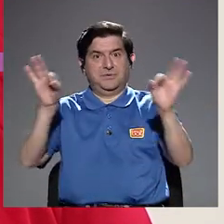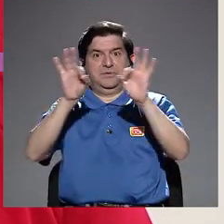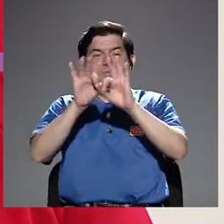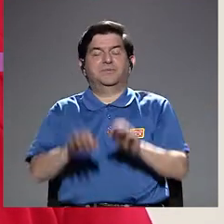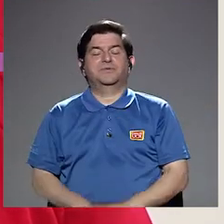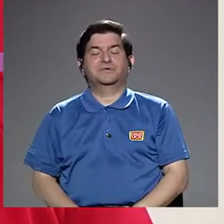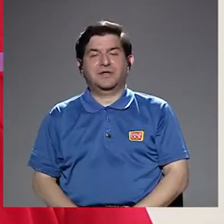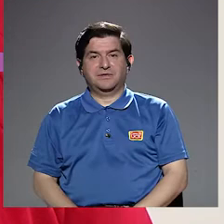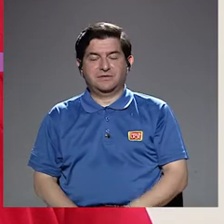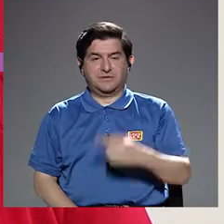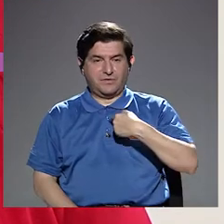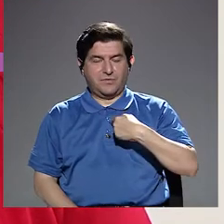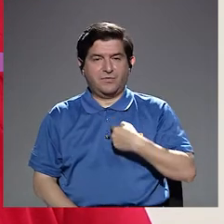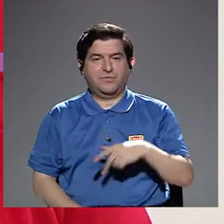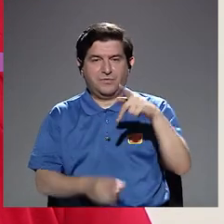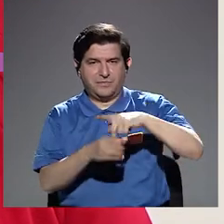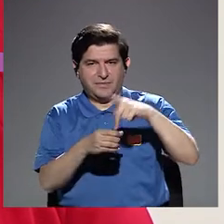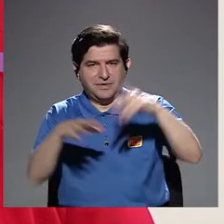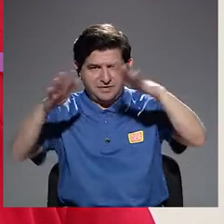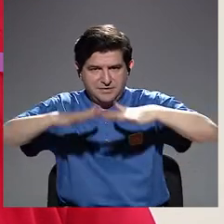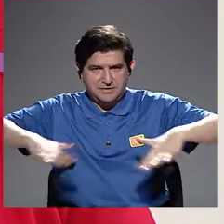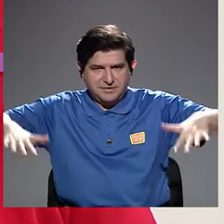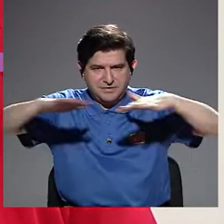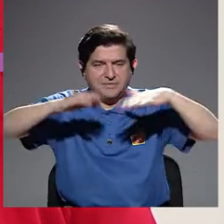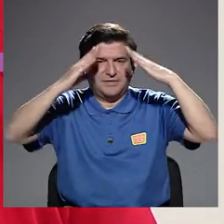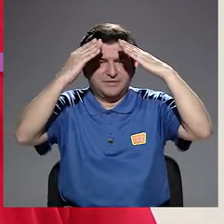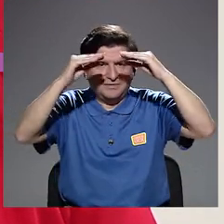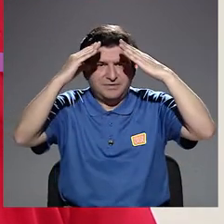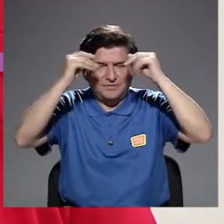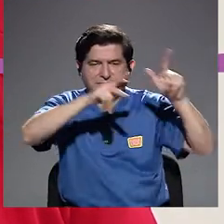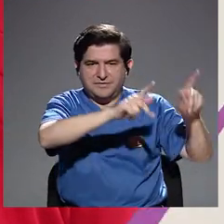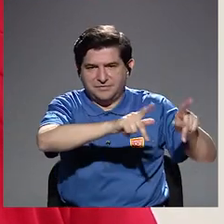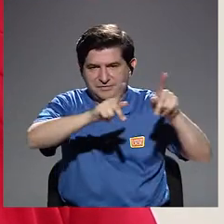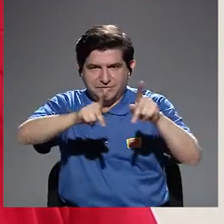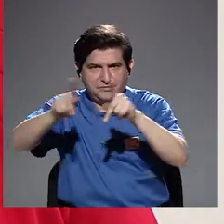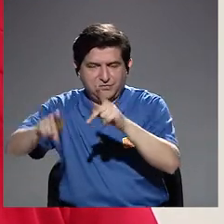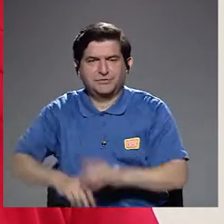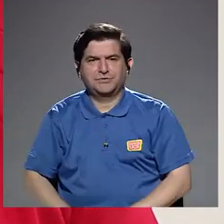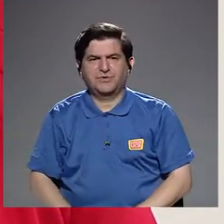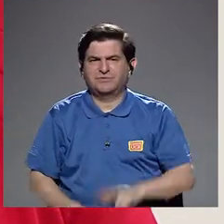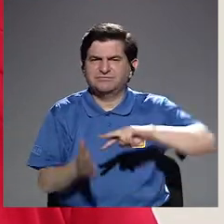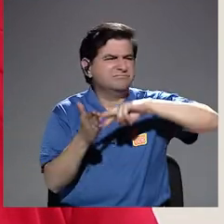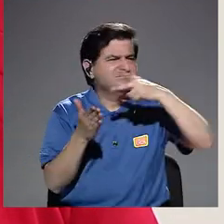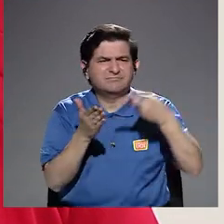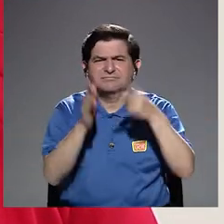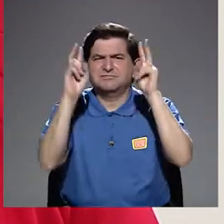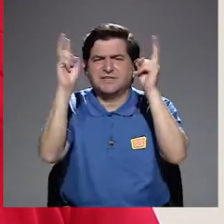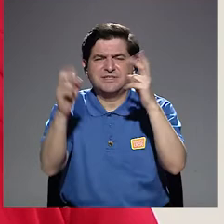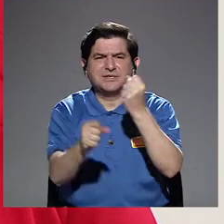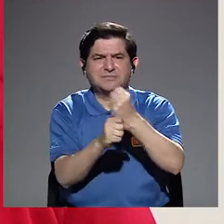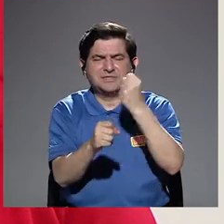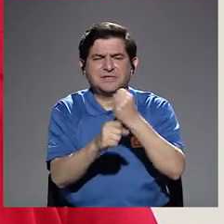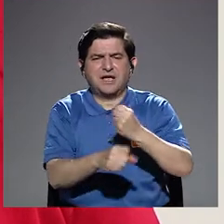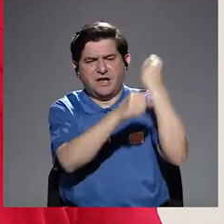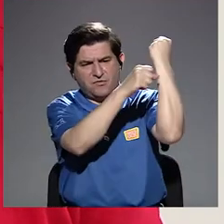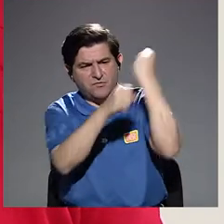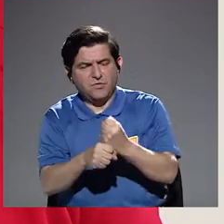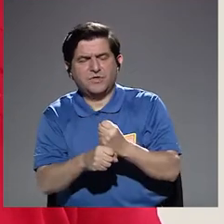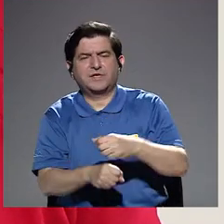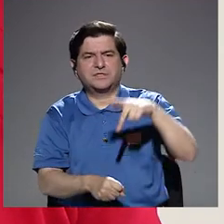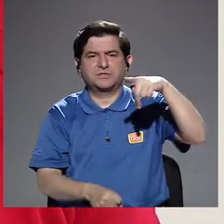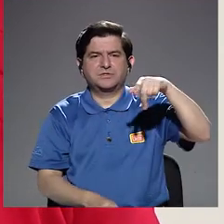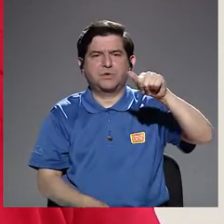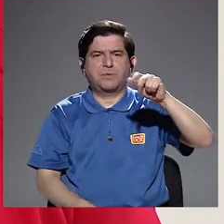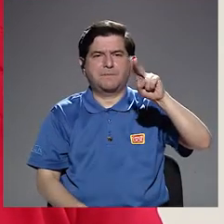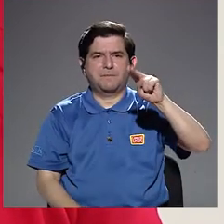estar presente en espacios para informar a las personas de qué tratan los temas que trabajamos en la Fundación Pan y